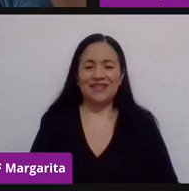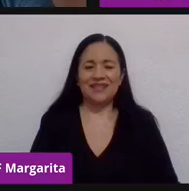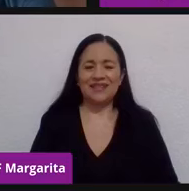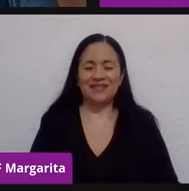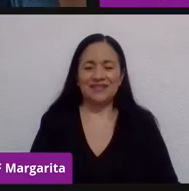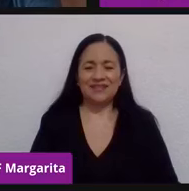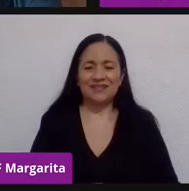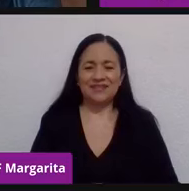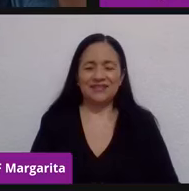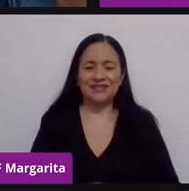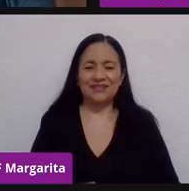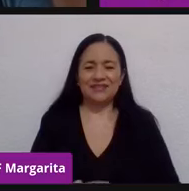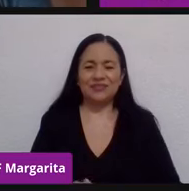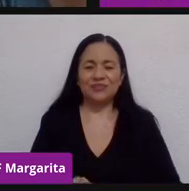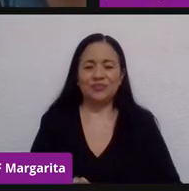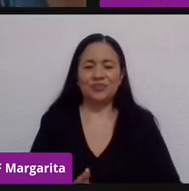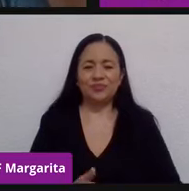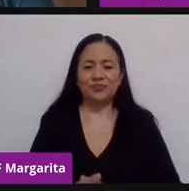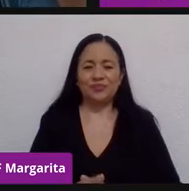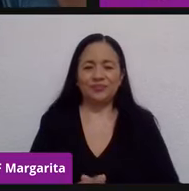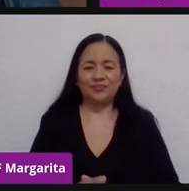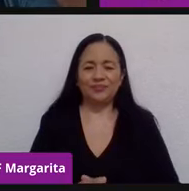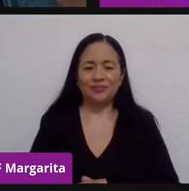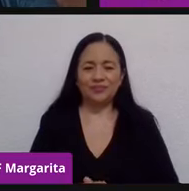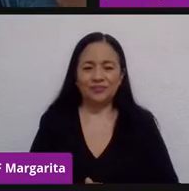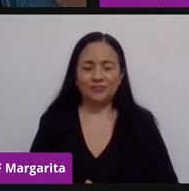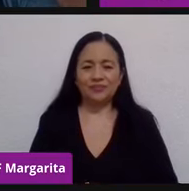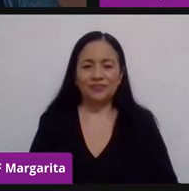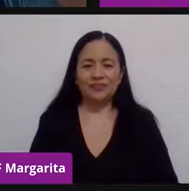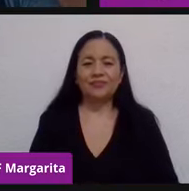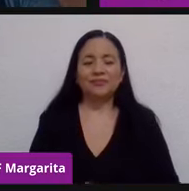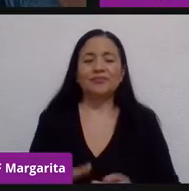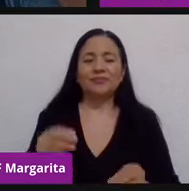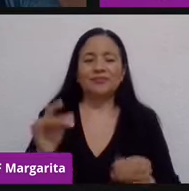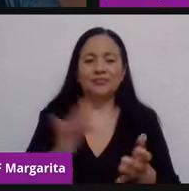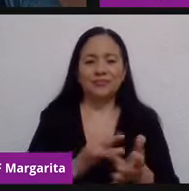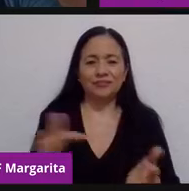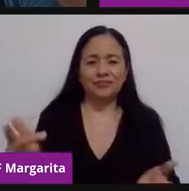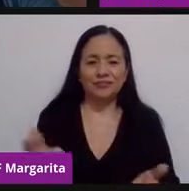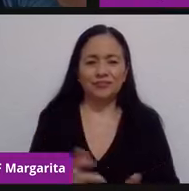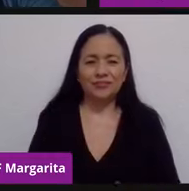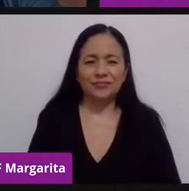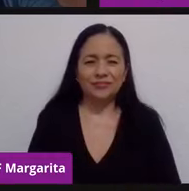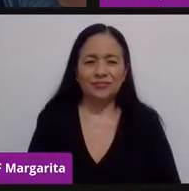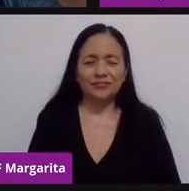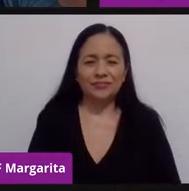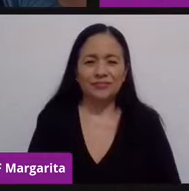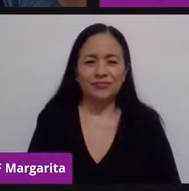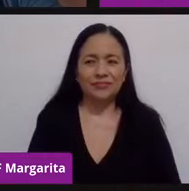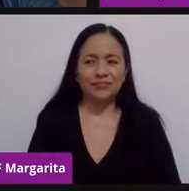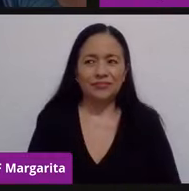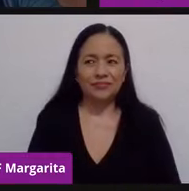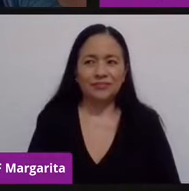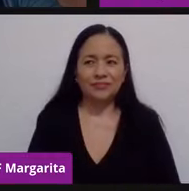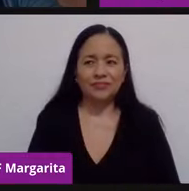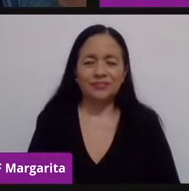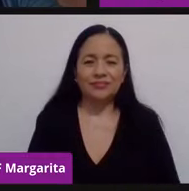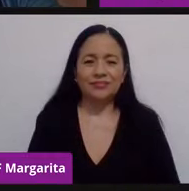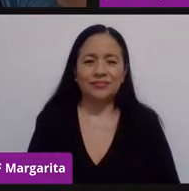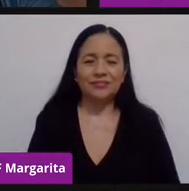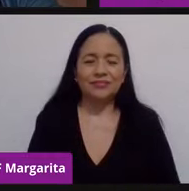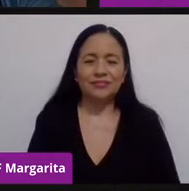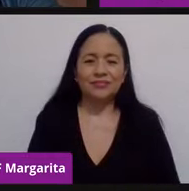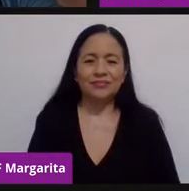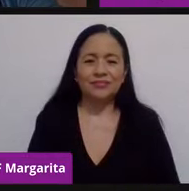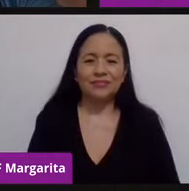a ver, haciendo aquí ajustes técnicos. Muy bien. Bueno, muchas gracias. Al final se cortó un poquito, pero se mencionaba el libro. Te